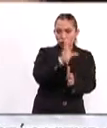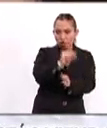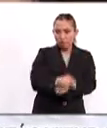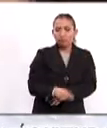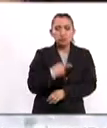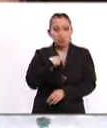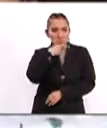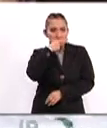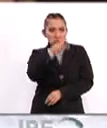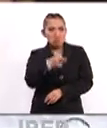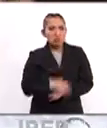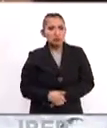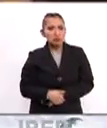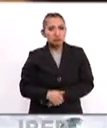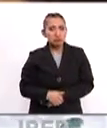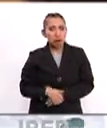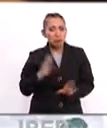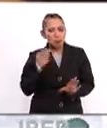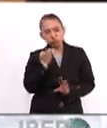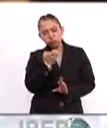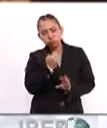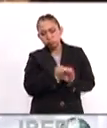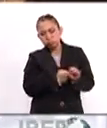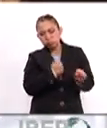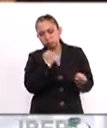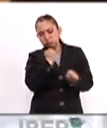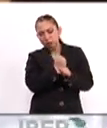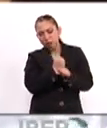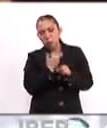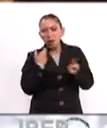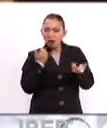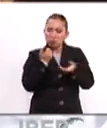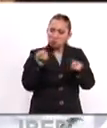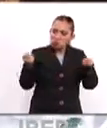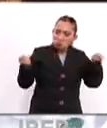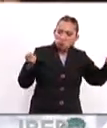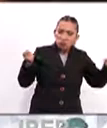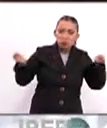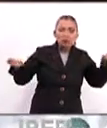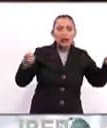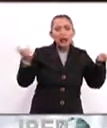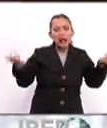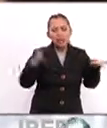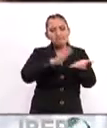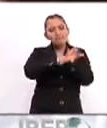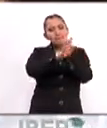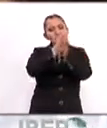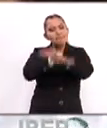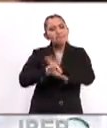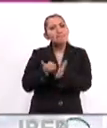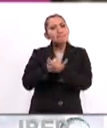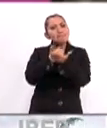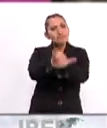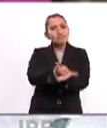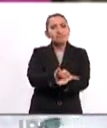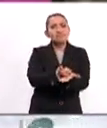Yo diría que es una práctica mediadora y transformadora.